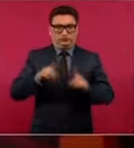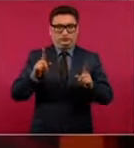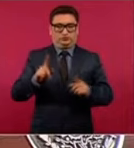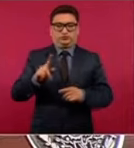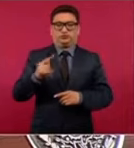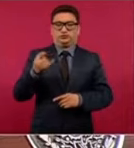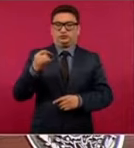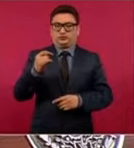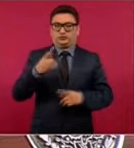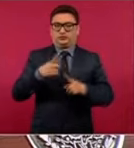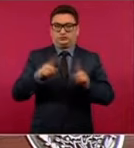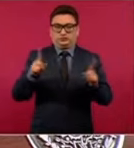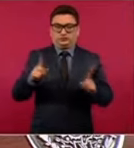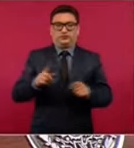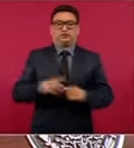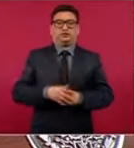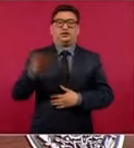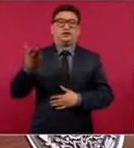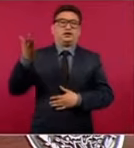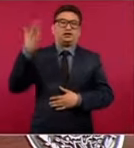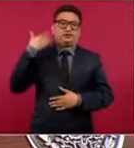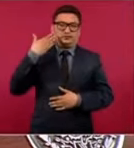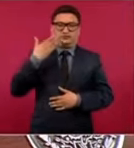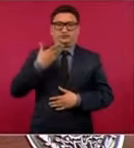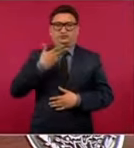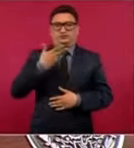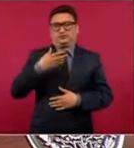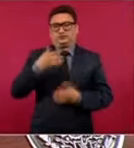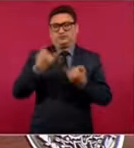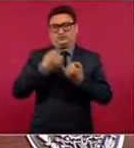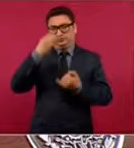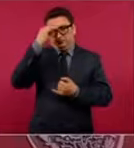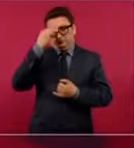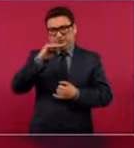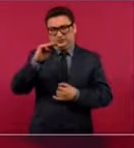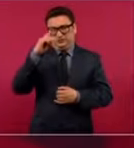Tijuana es otra cosa, antes también Mexicali más difícil.